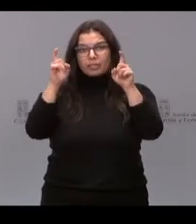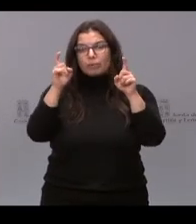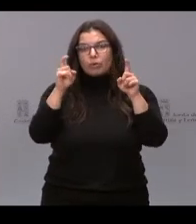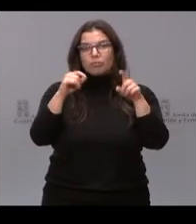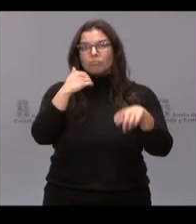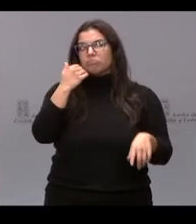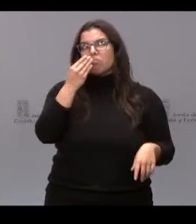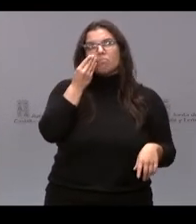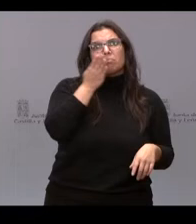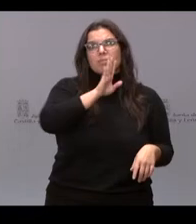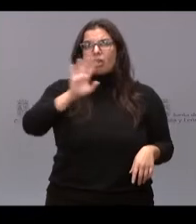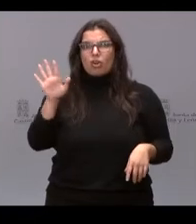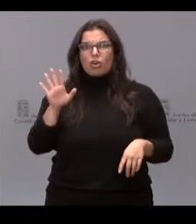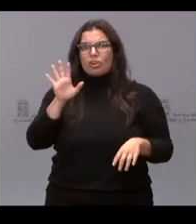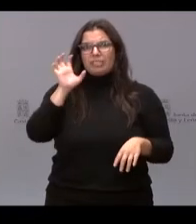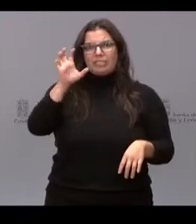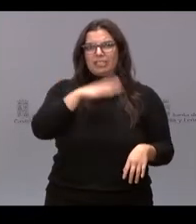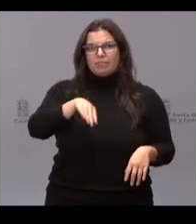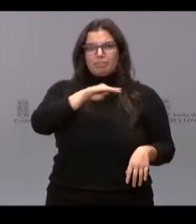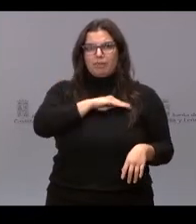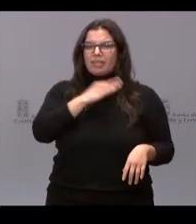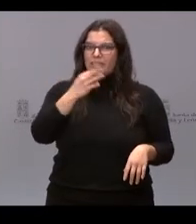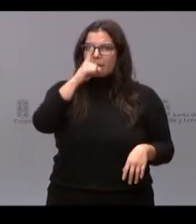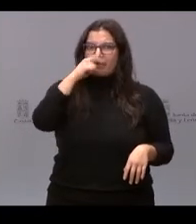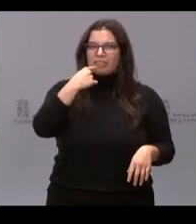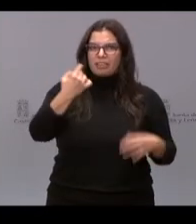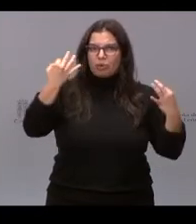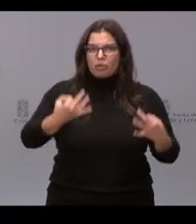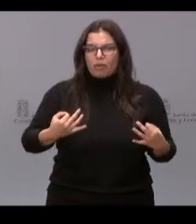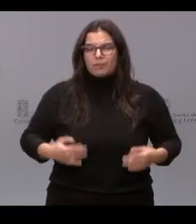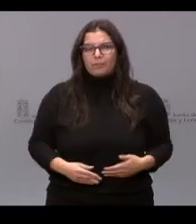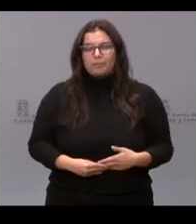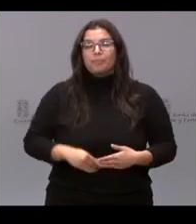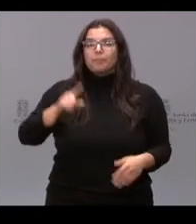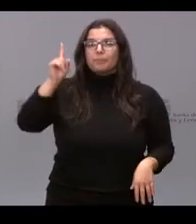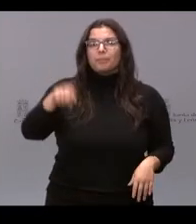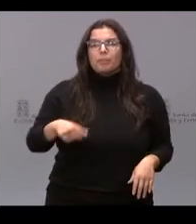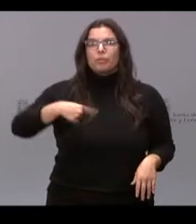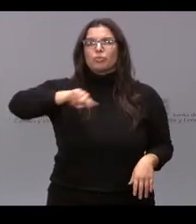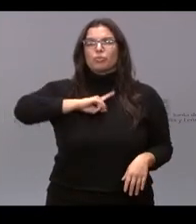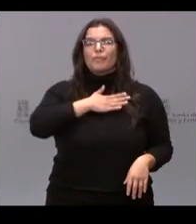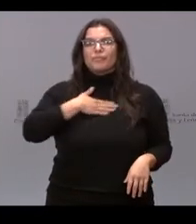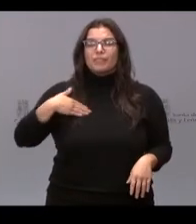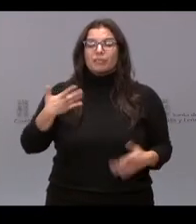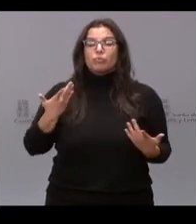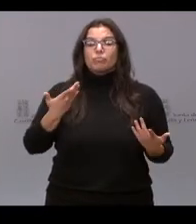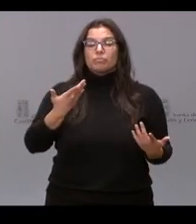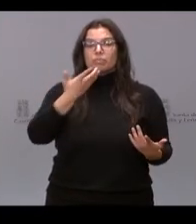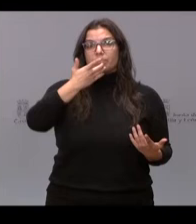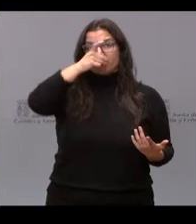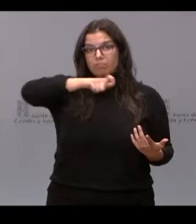de todo nuestro país y hay que recordarlo. También lo que queremos es que aquellos que